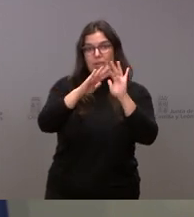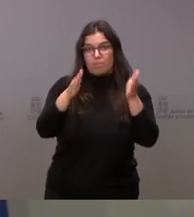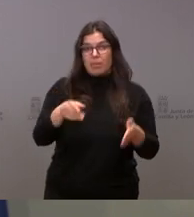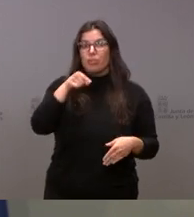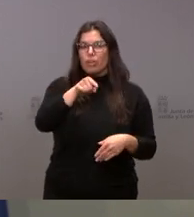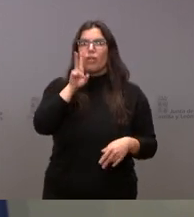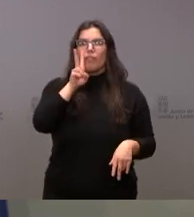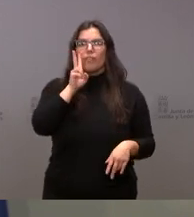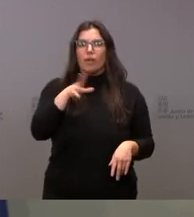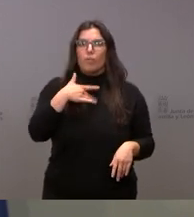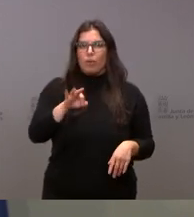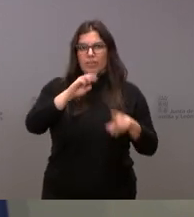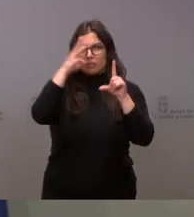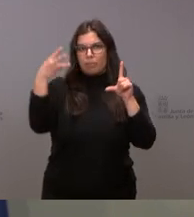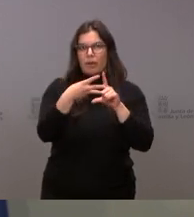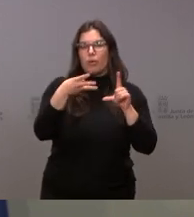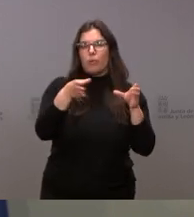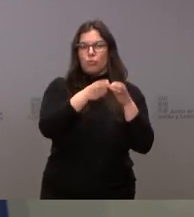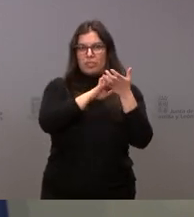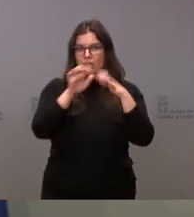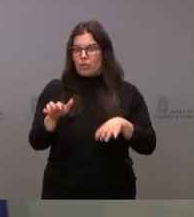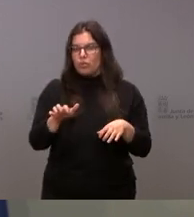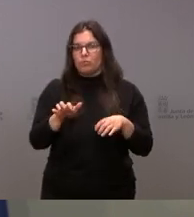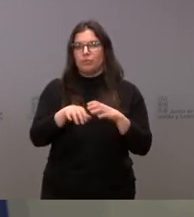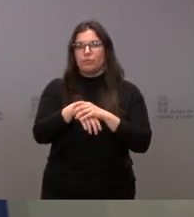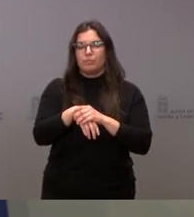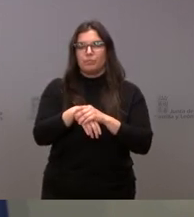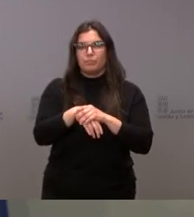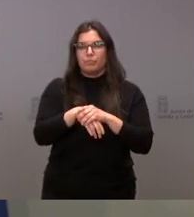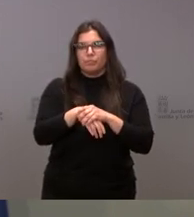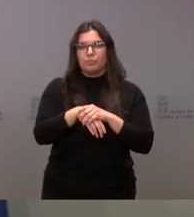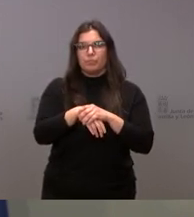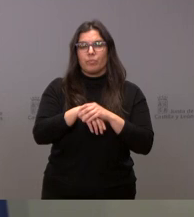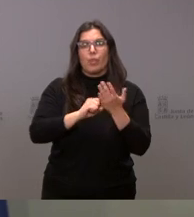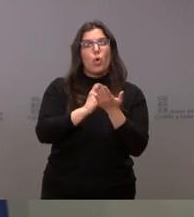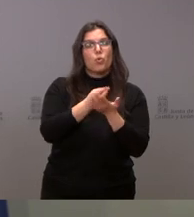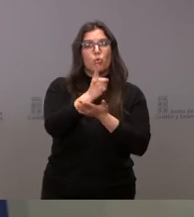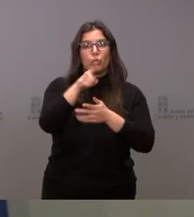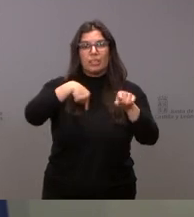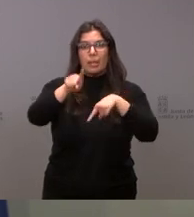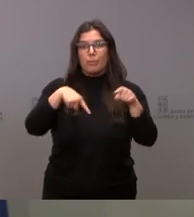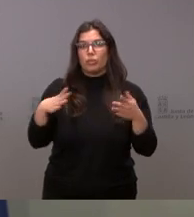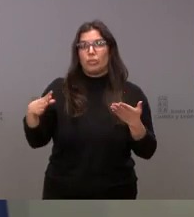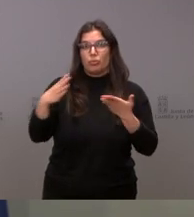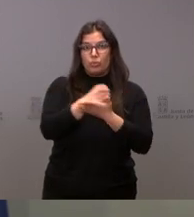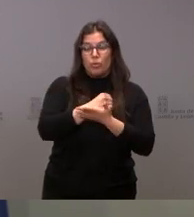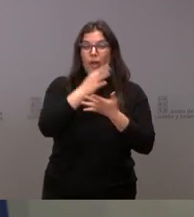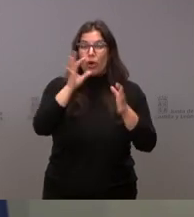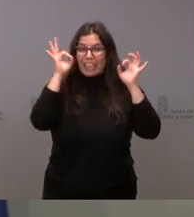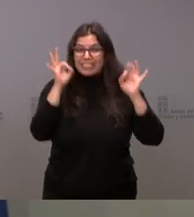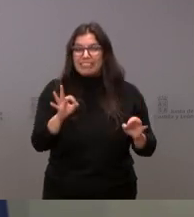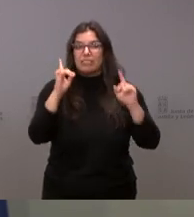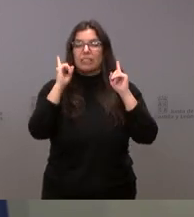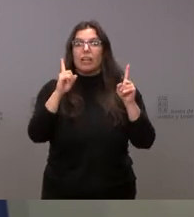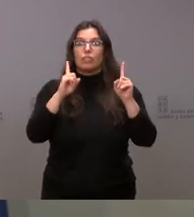disponible en la página web de la Junta de Castilla y León, en todas las rutas de transporte. Y no sé decir en este momento el caso